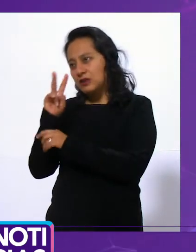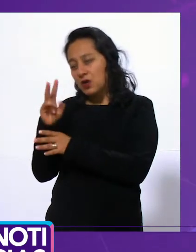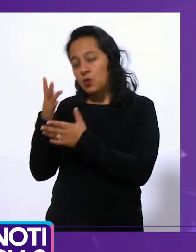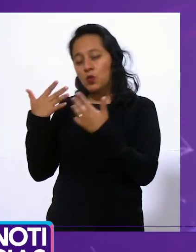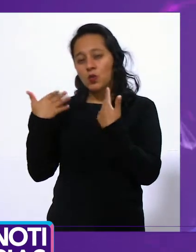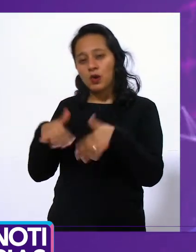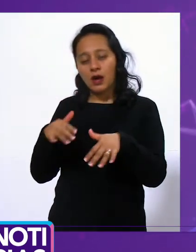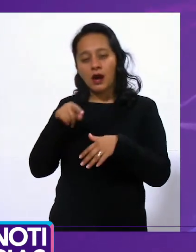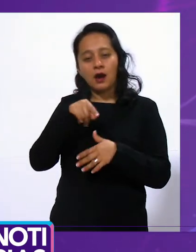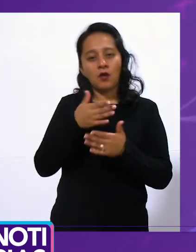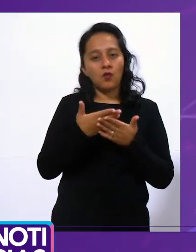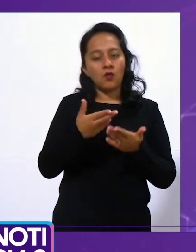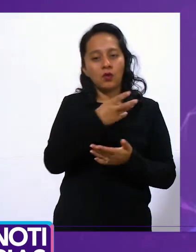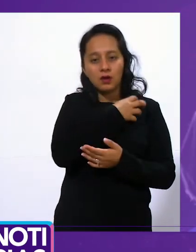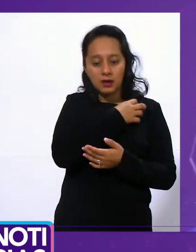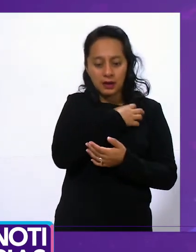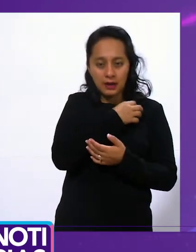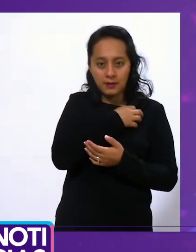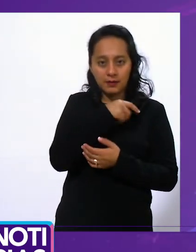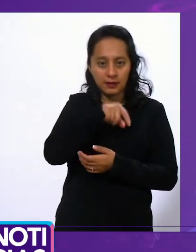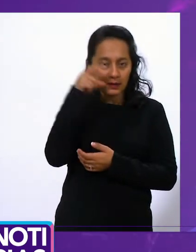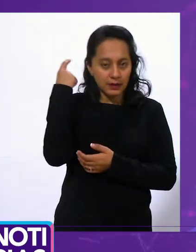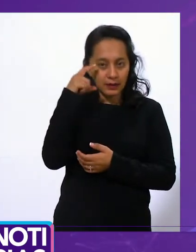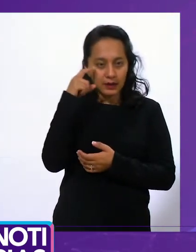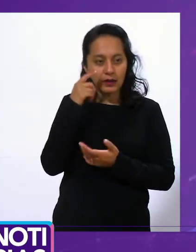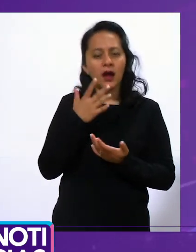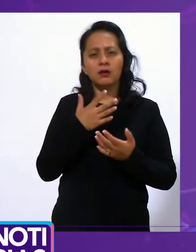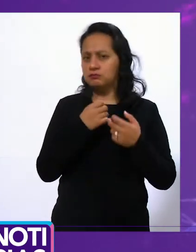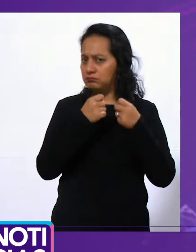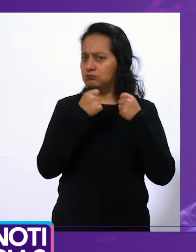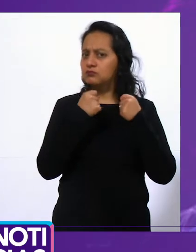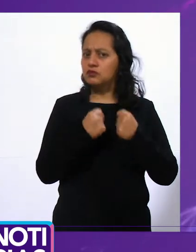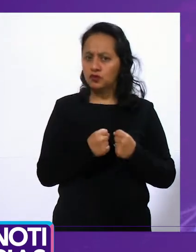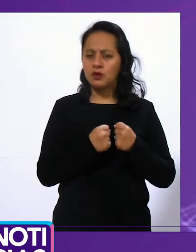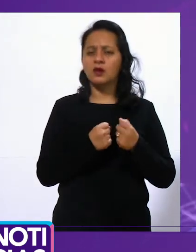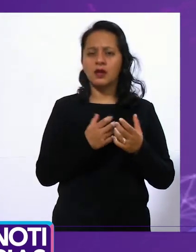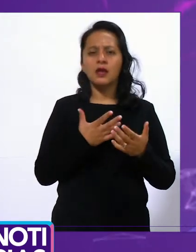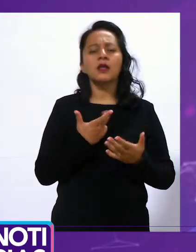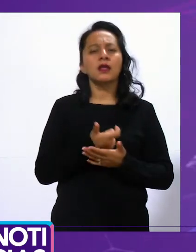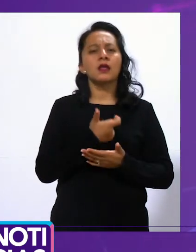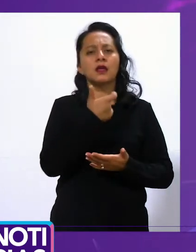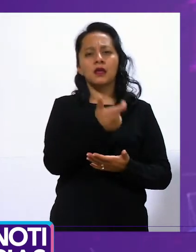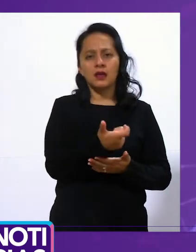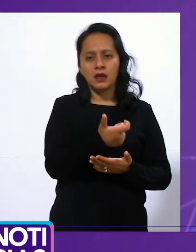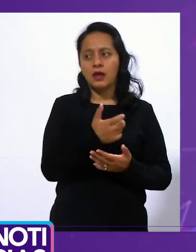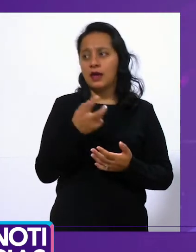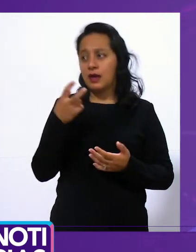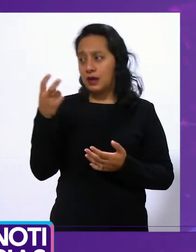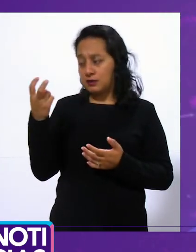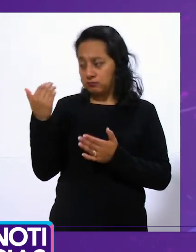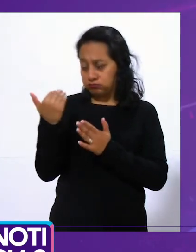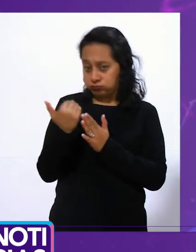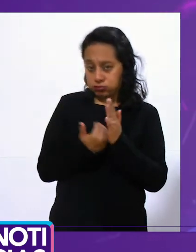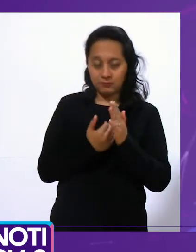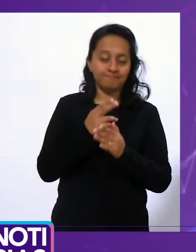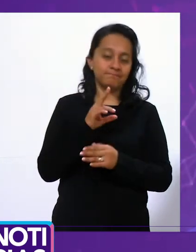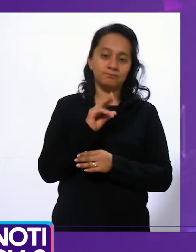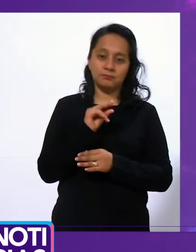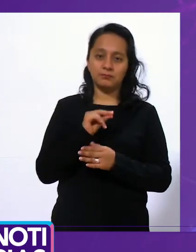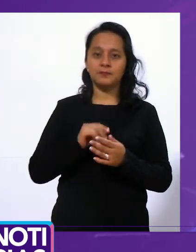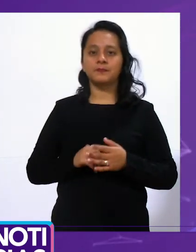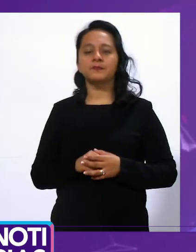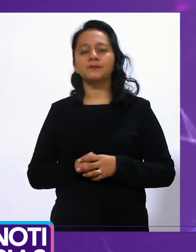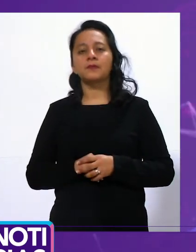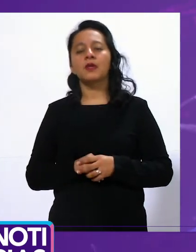nosotros vemos que se va a mantener, que si bien a nivel nacional hay una contracción económica,